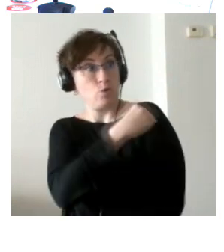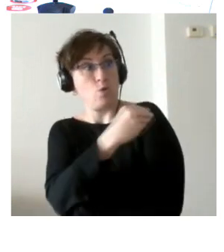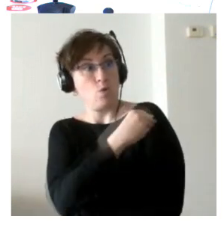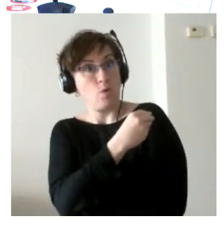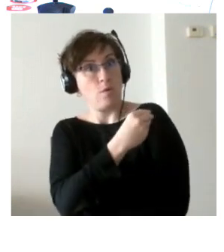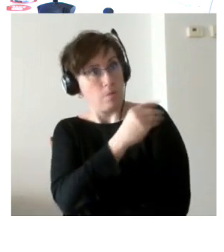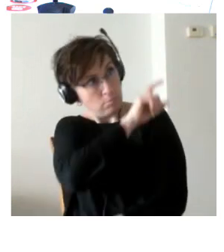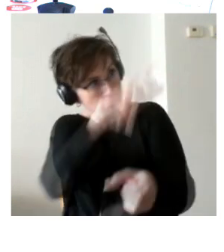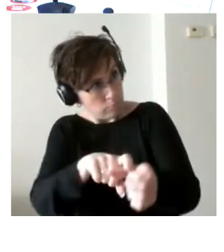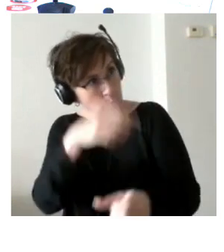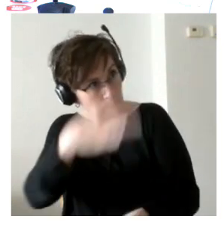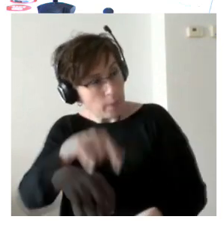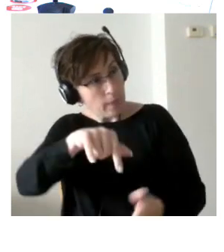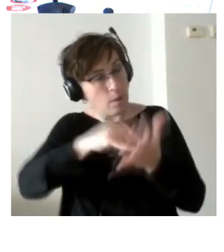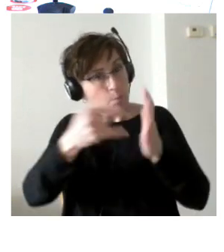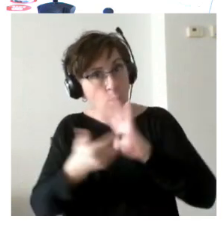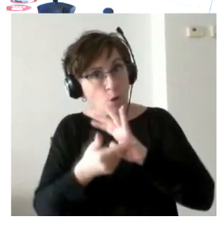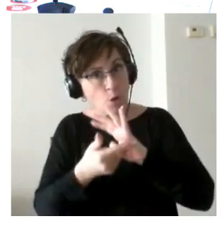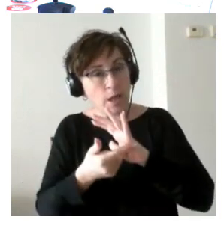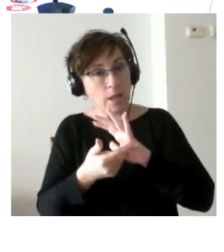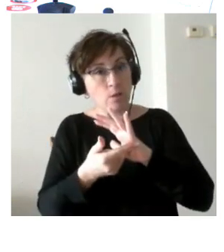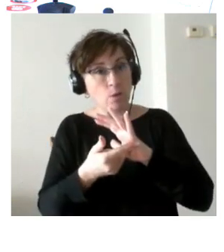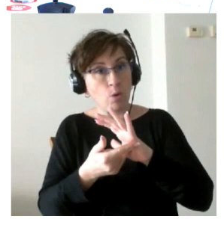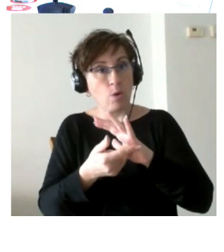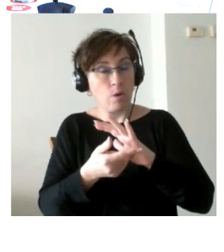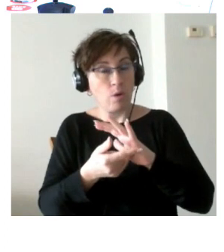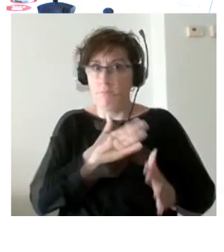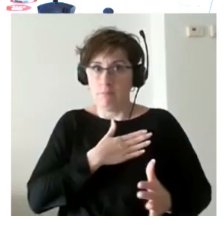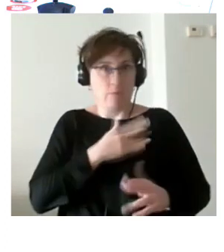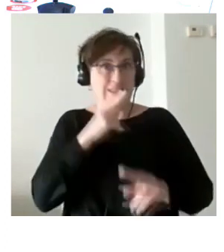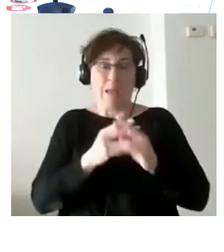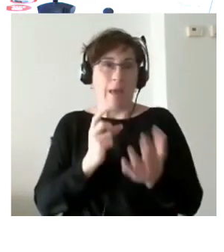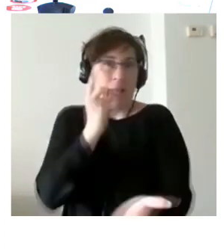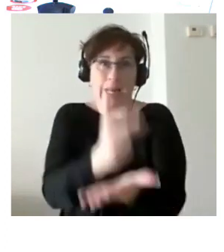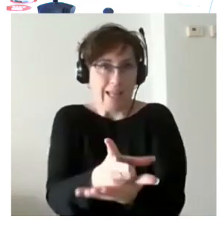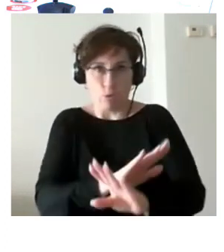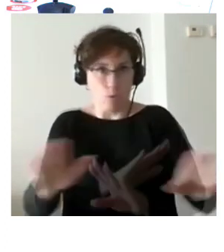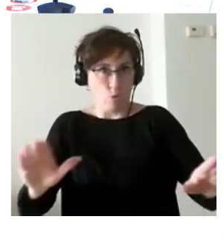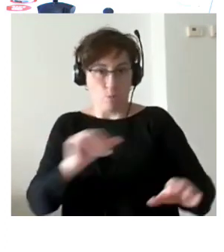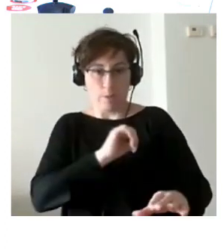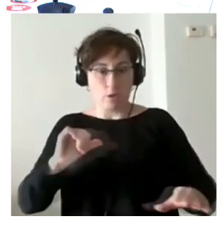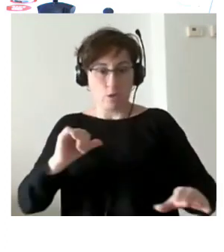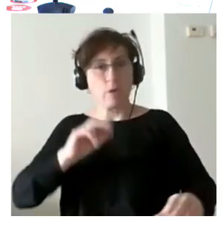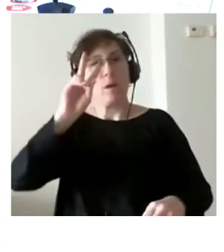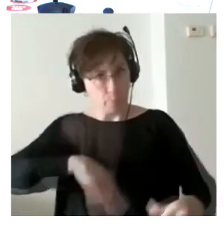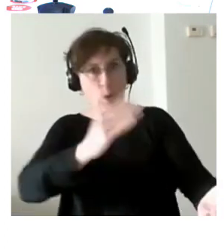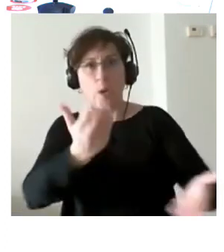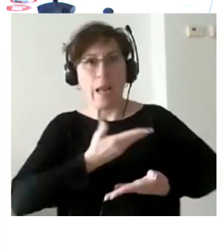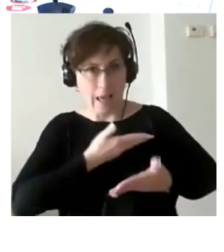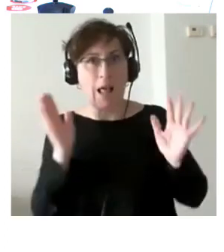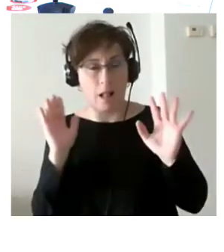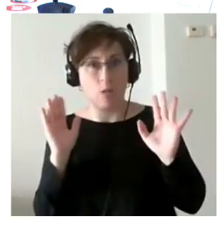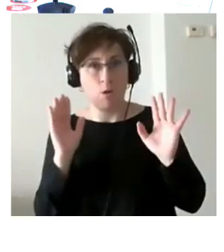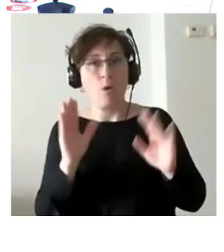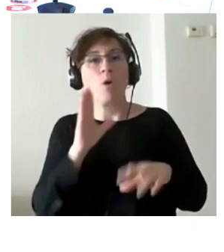participar en este proyecto pues la verdad que para mí ha sido un reto personal y un regalo importante porque era como cómo